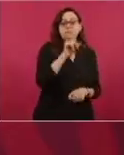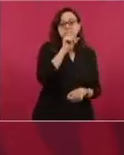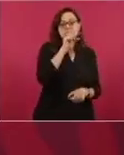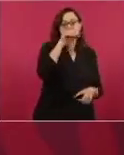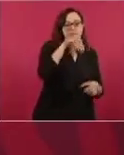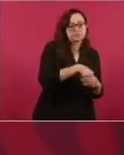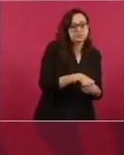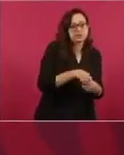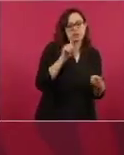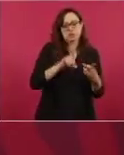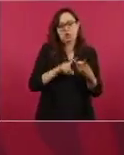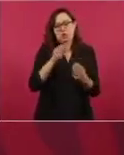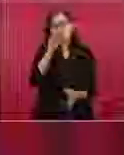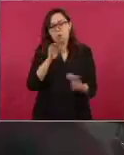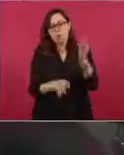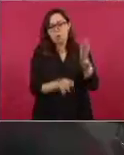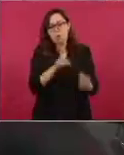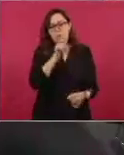debido el proceso,